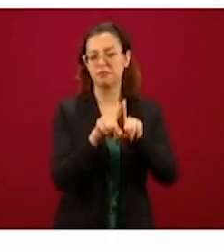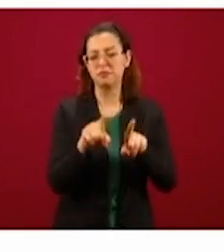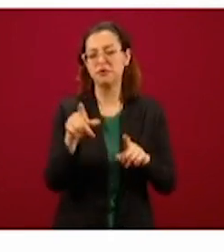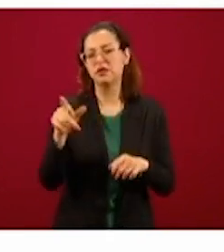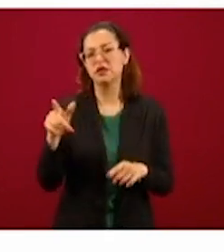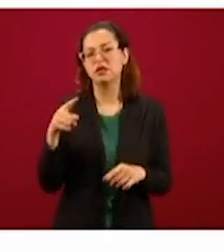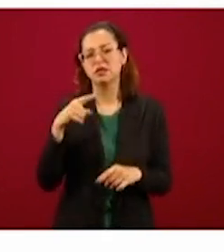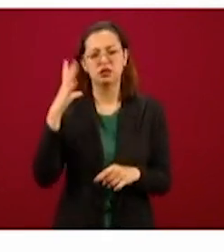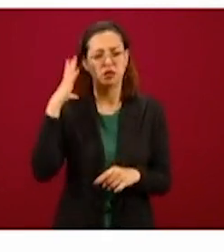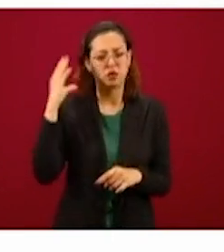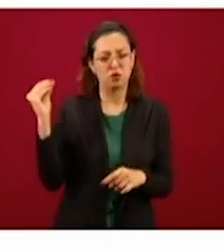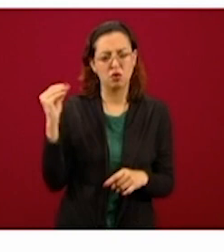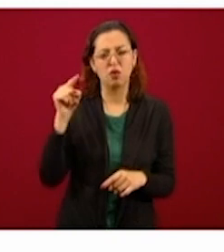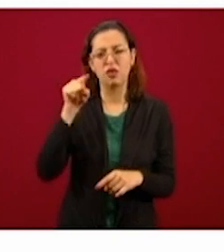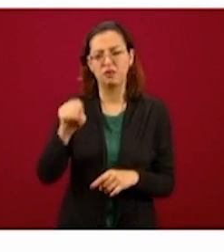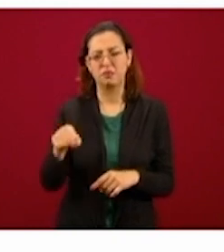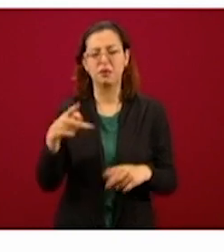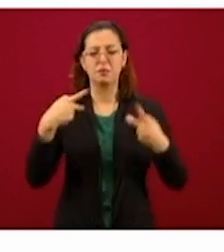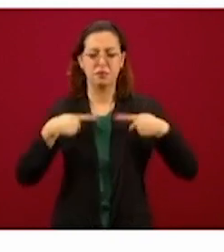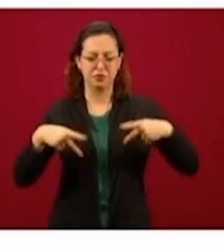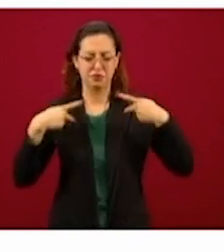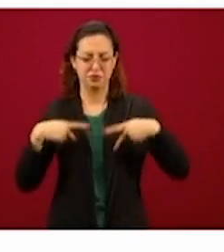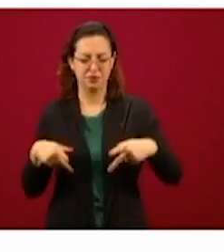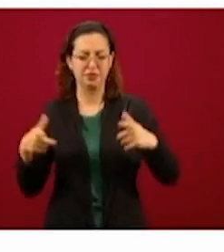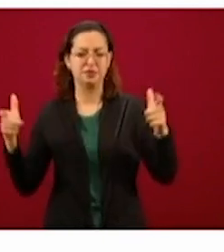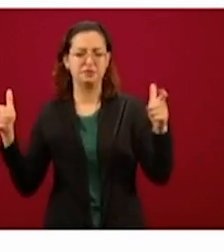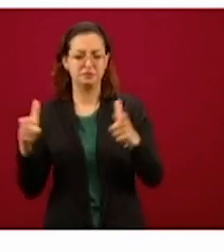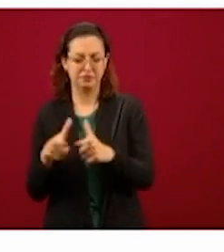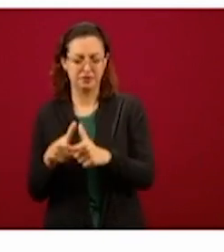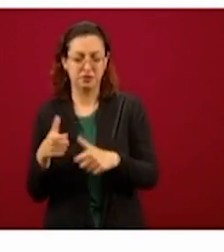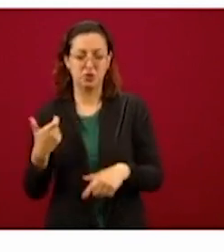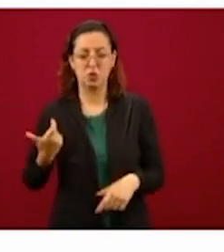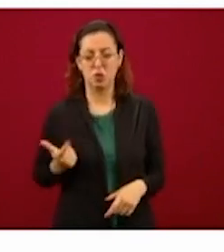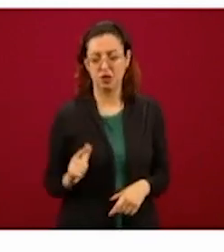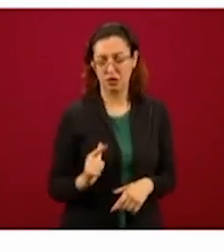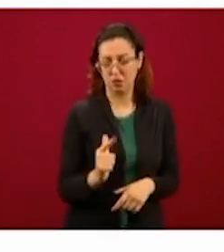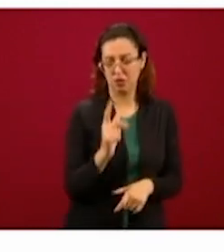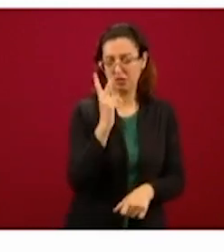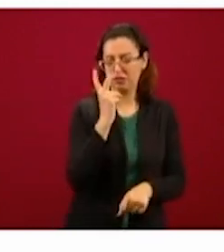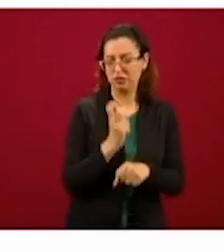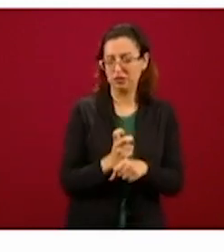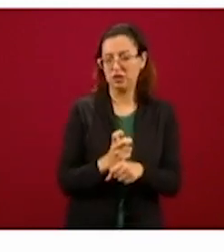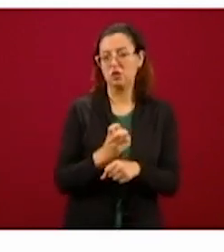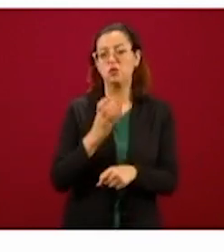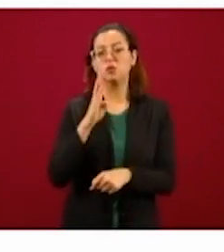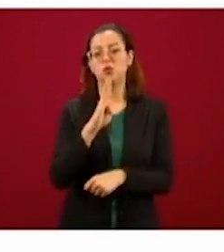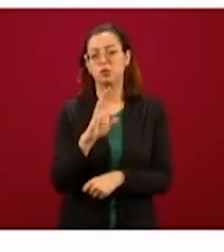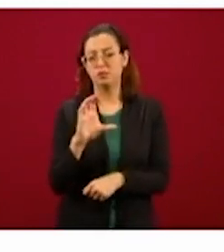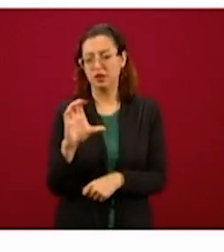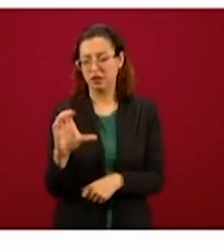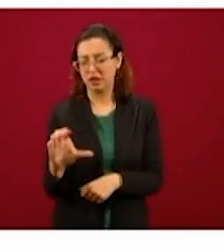con un menor número de habitantes. Guanajuato está en segundo lugar, Baja California,